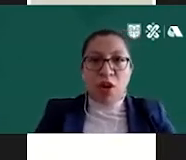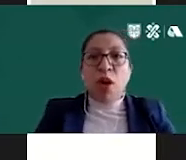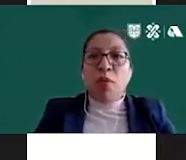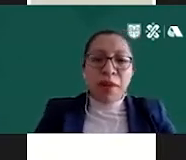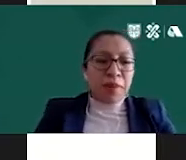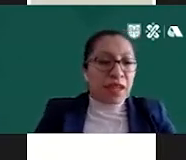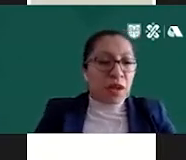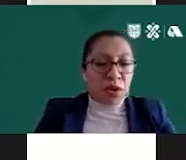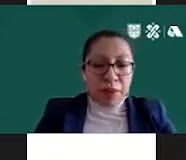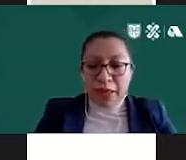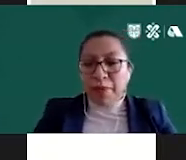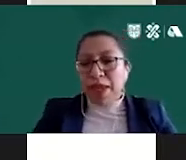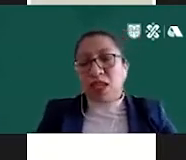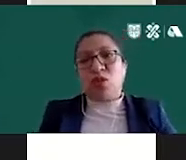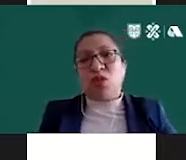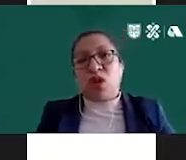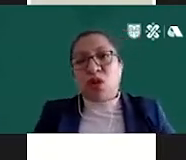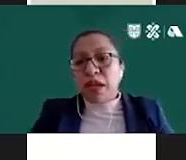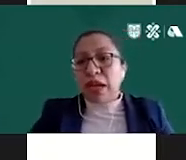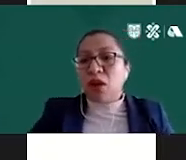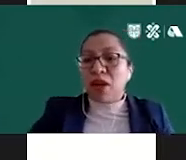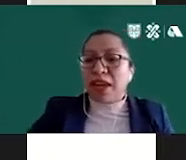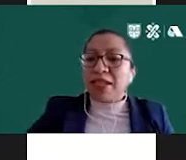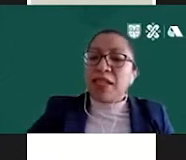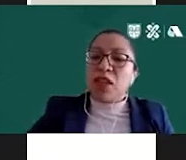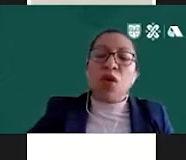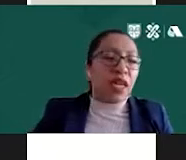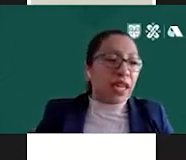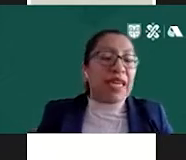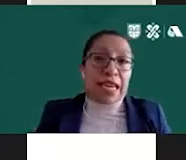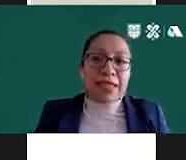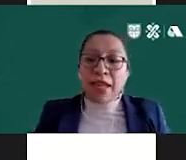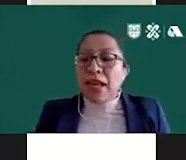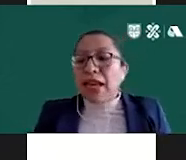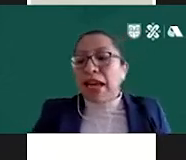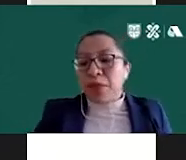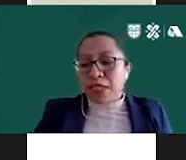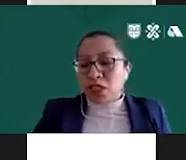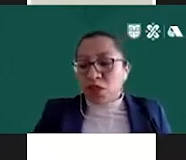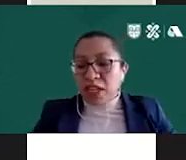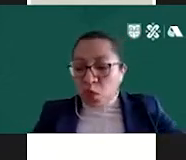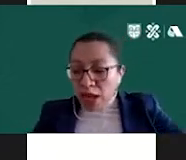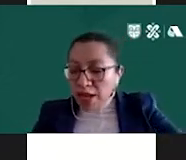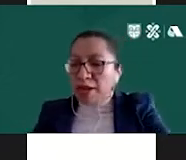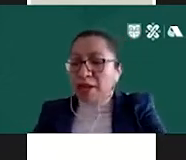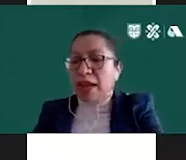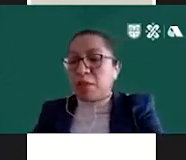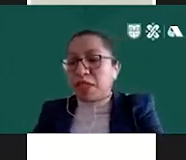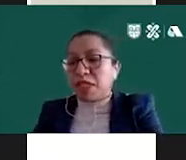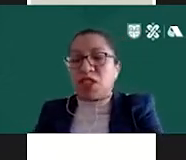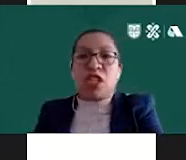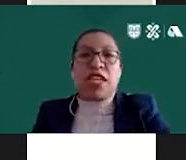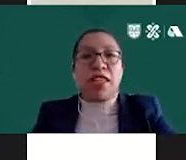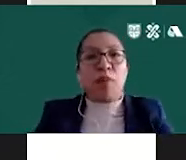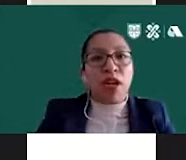Bueno, voy a empezar con una breve introducción a lo que ha sido y es la administración actual, la